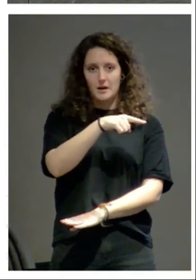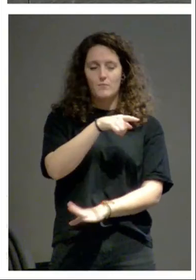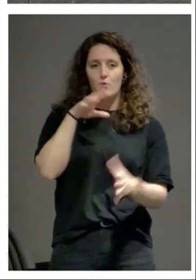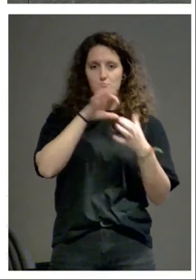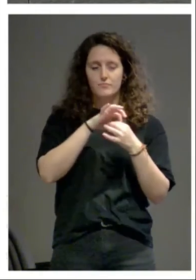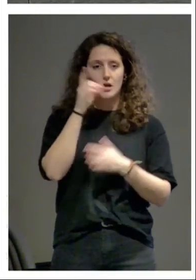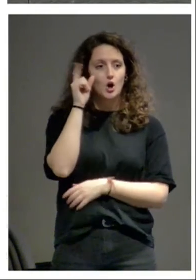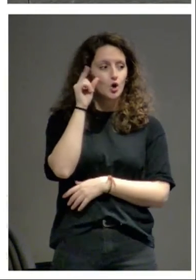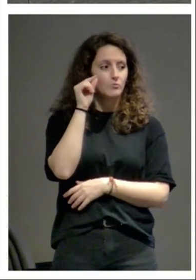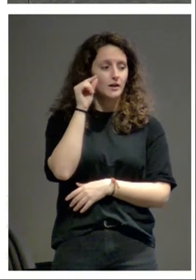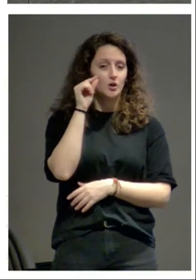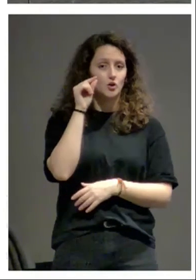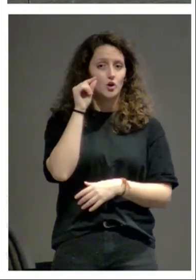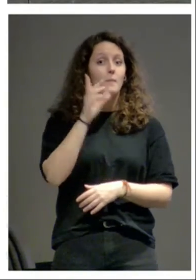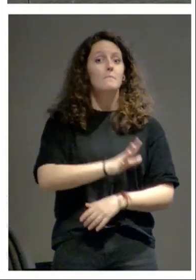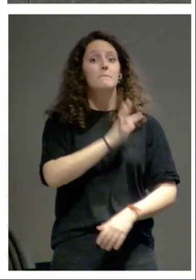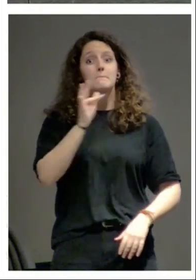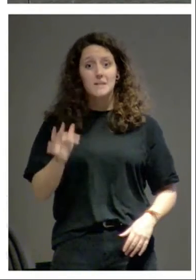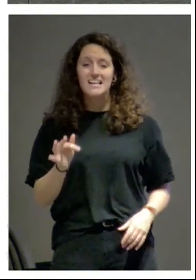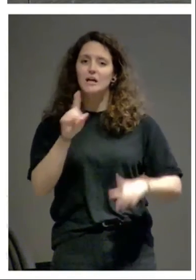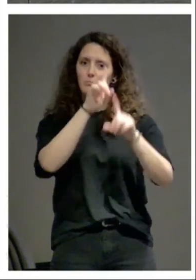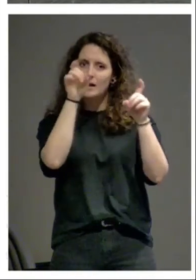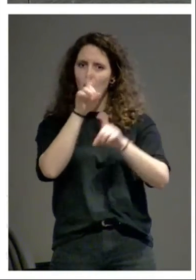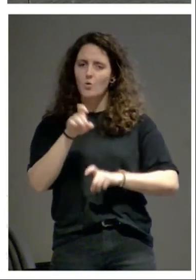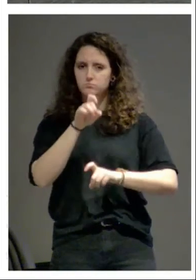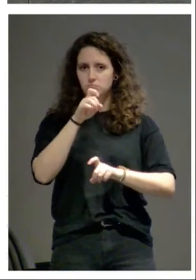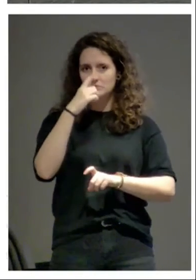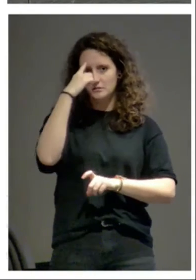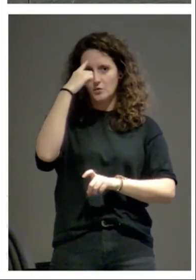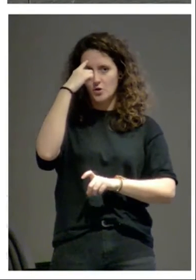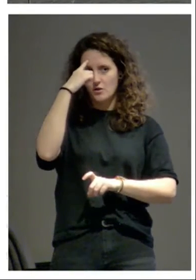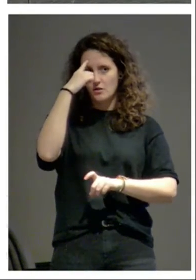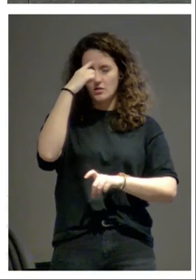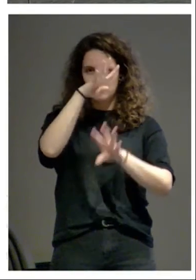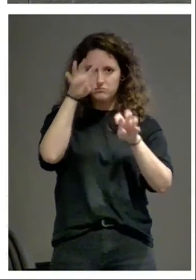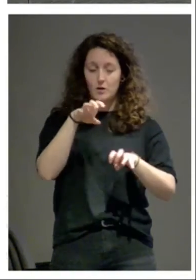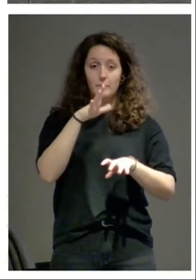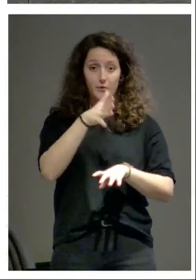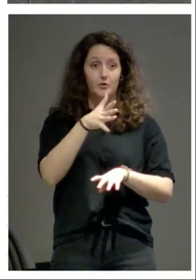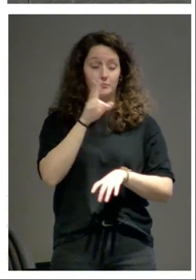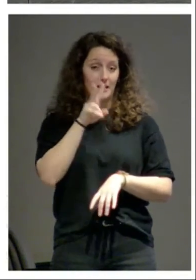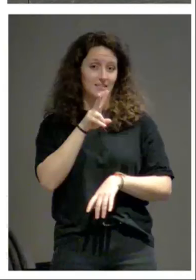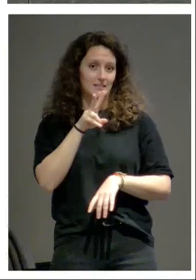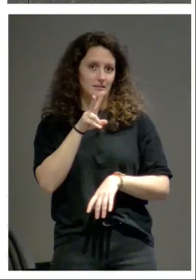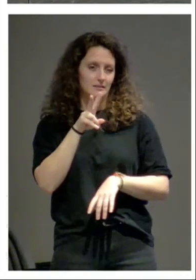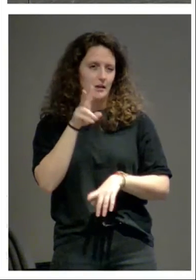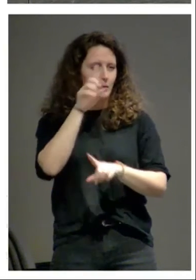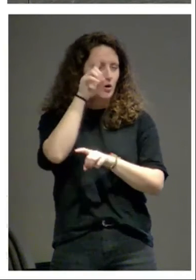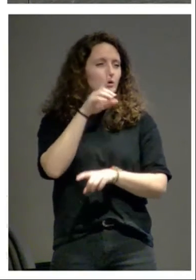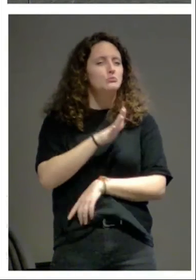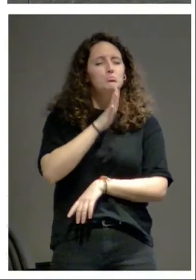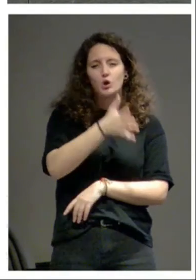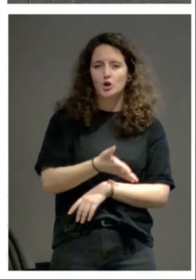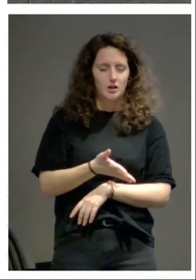románico más las preguntas nuevas que nos estamos formulando porque si ven nos estamos preguntando por los porqués